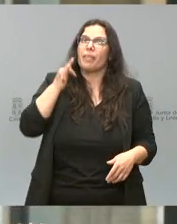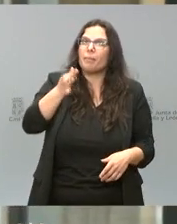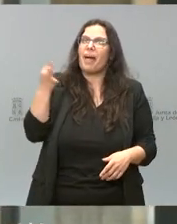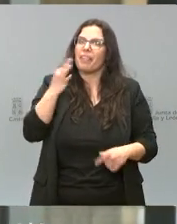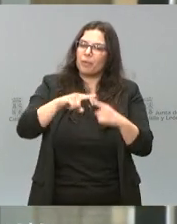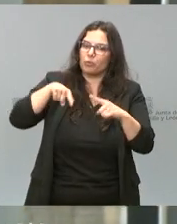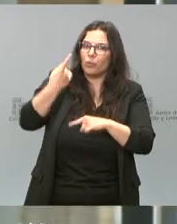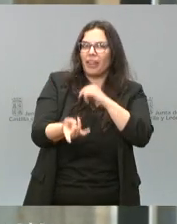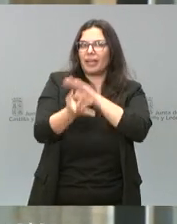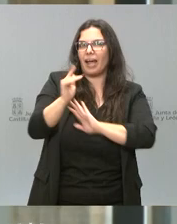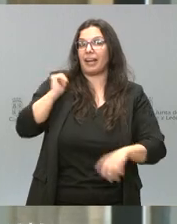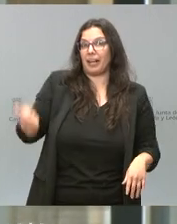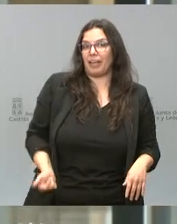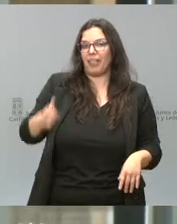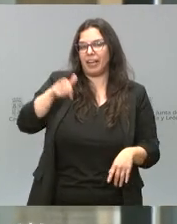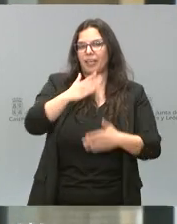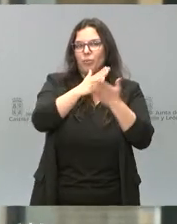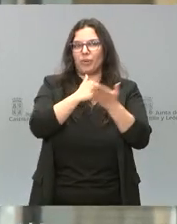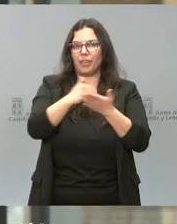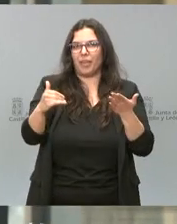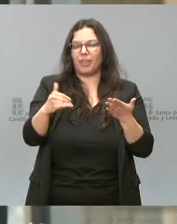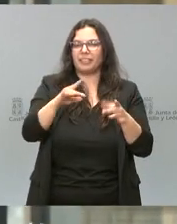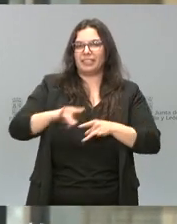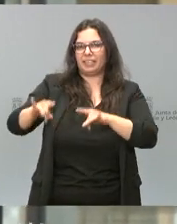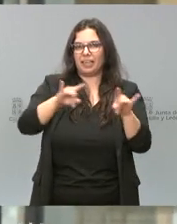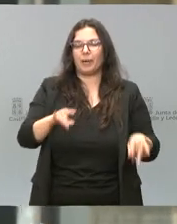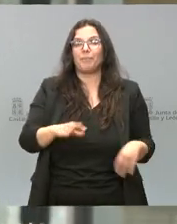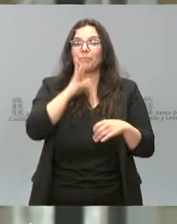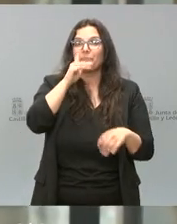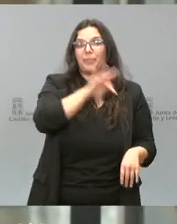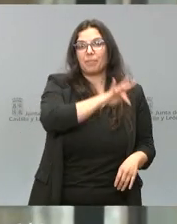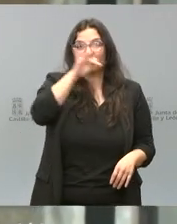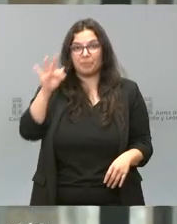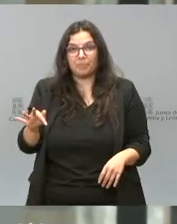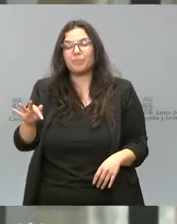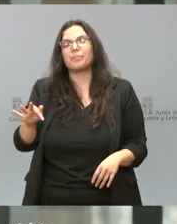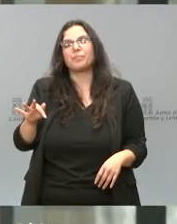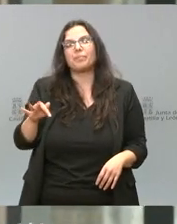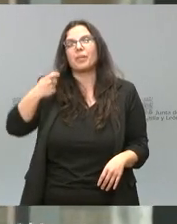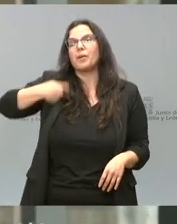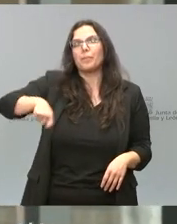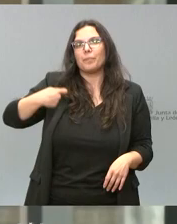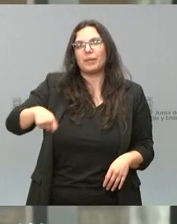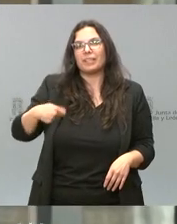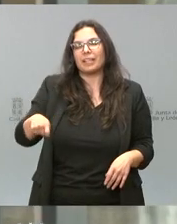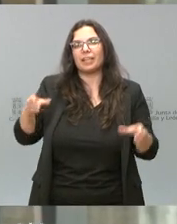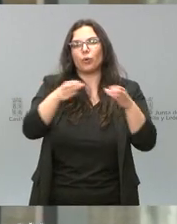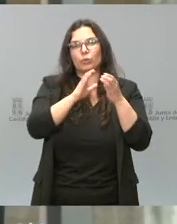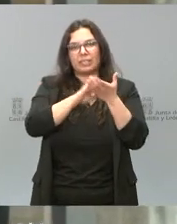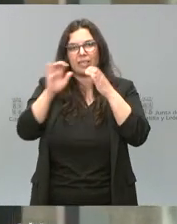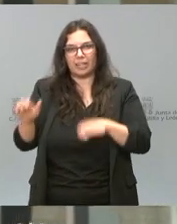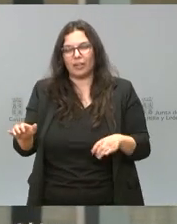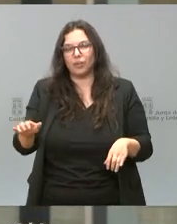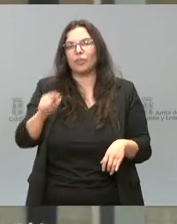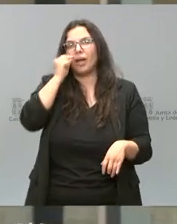riqueza, por supuesto, aquí en nuestra comunidad, en nuestra tierra. Y, a continuación, vamos a dar paso al presidente de la Junta de Castilla y